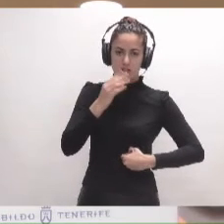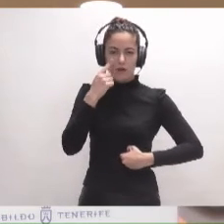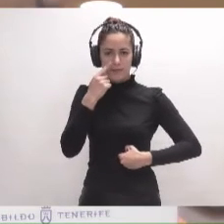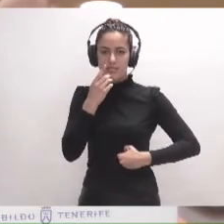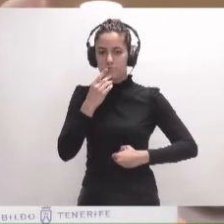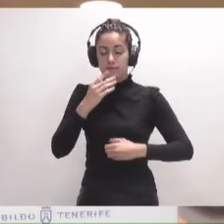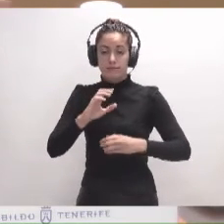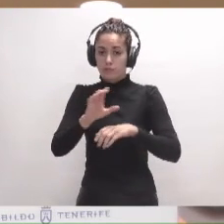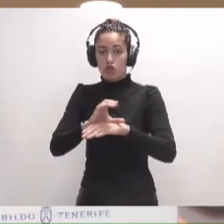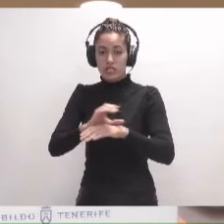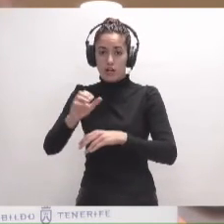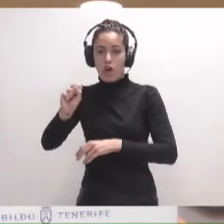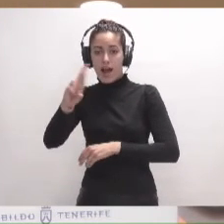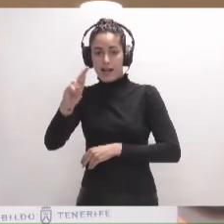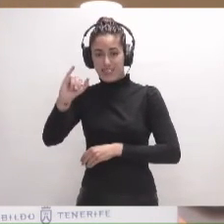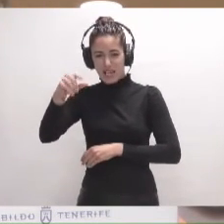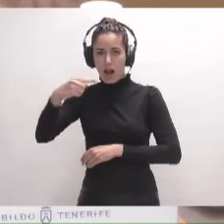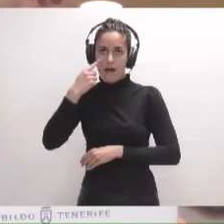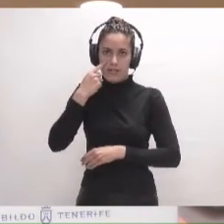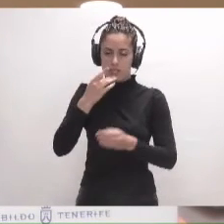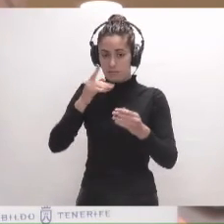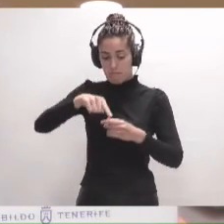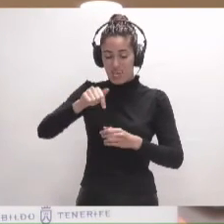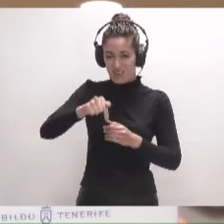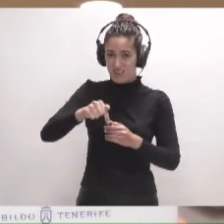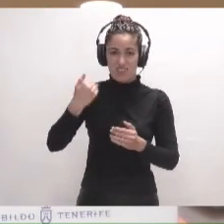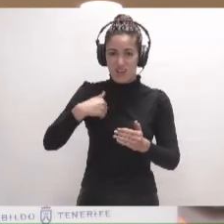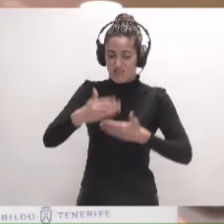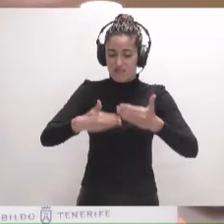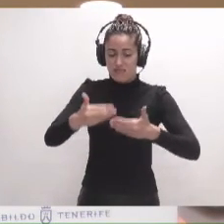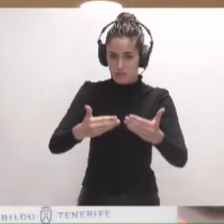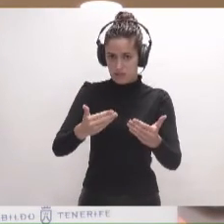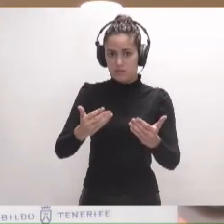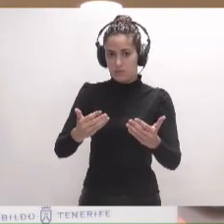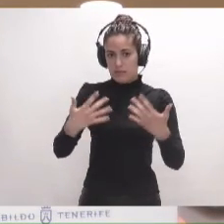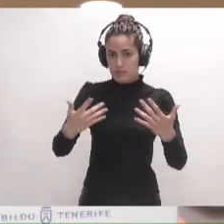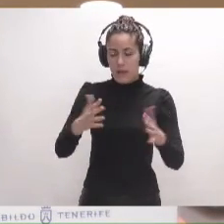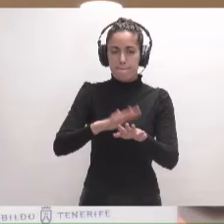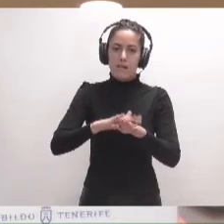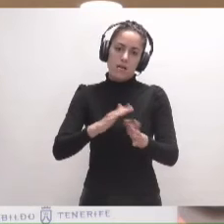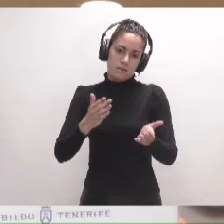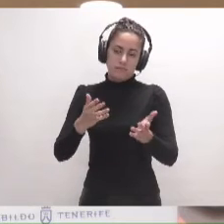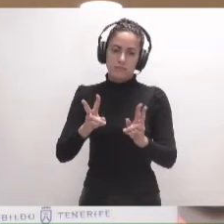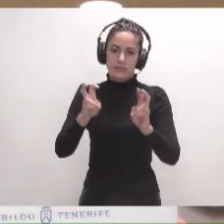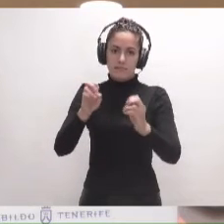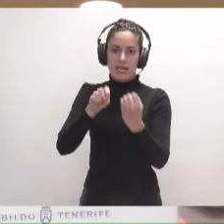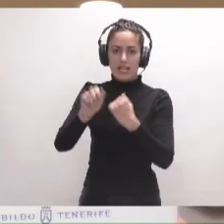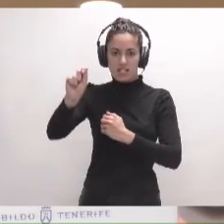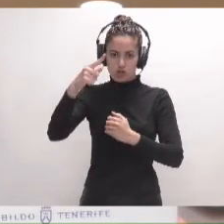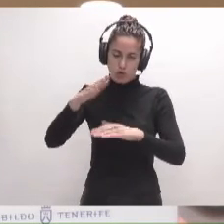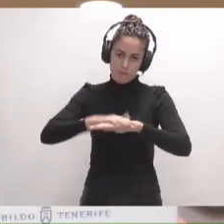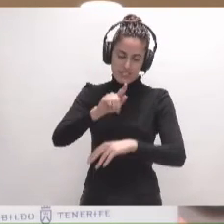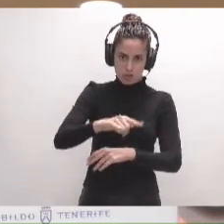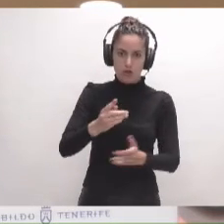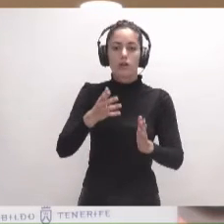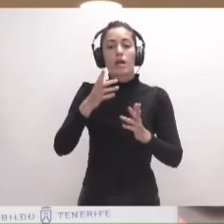el consejero Arriaga, de ya en este mes, agilizar para poder cumplir con lo de la calle El Sol. Y